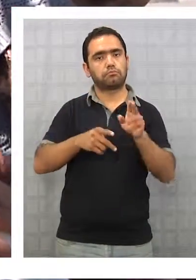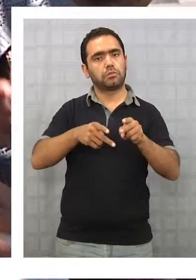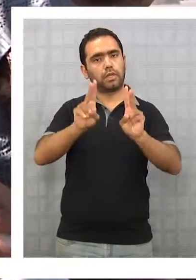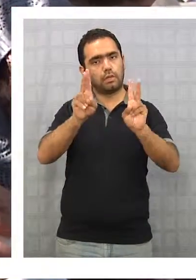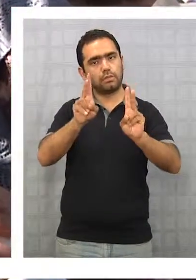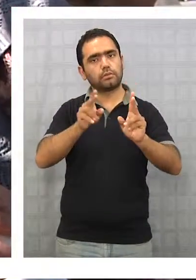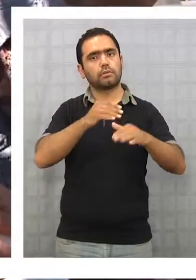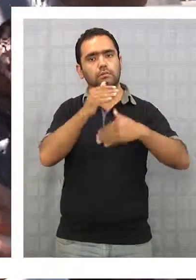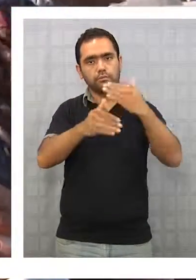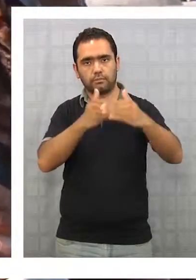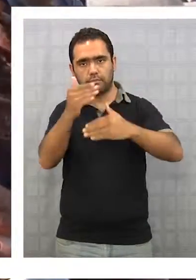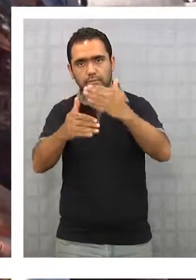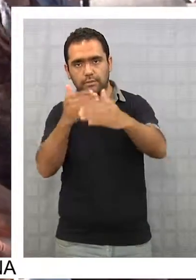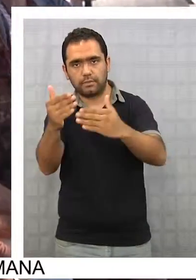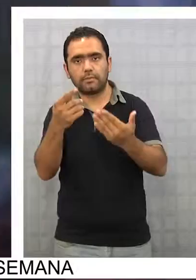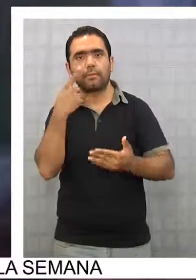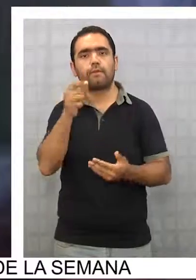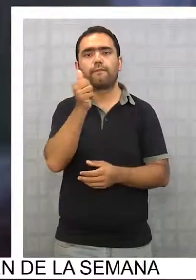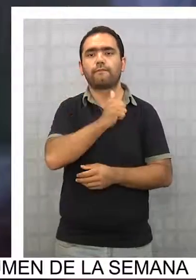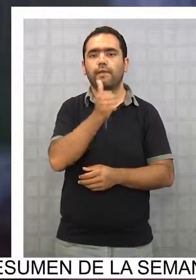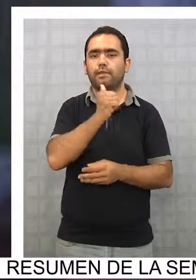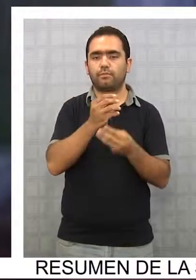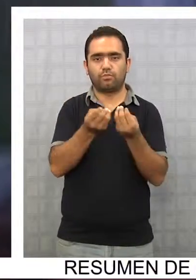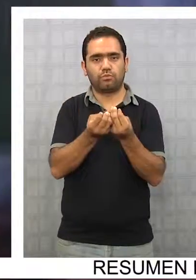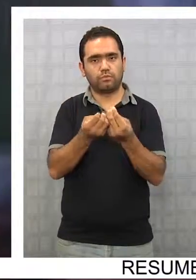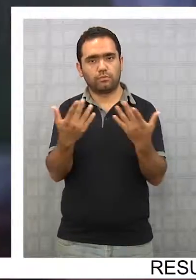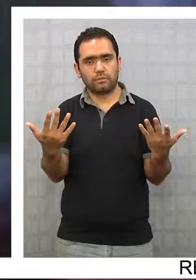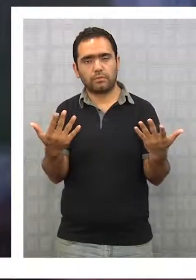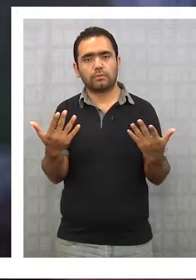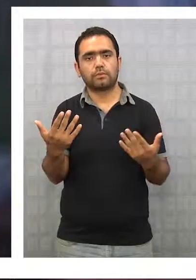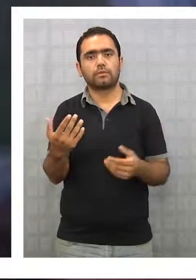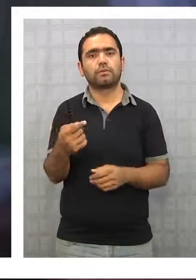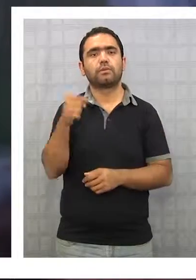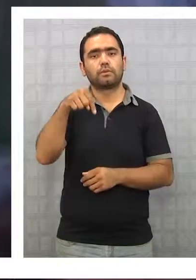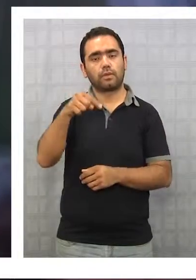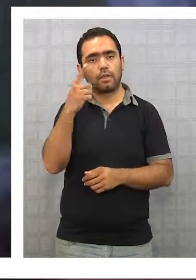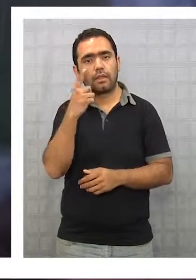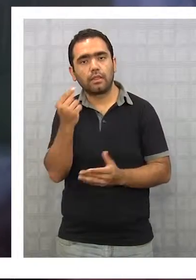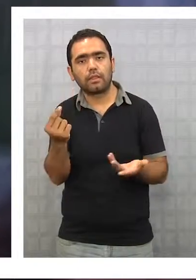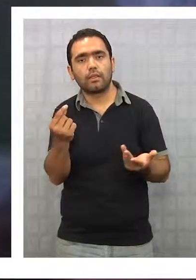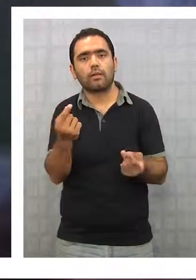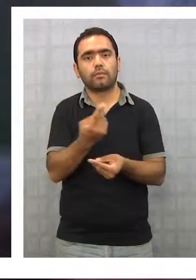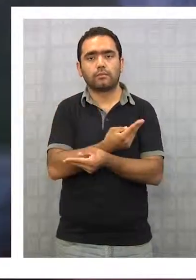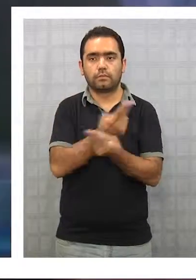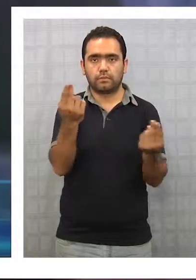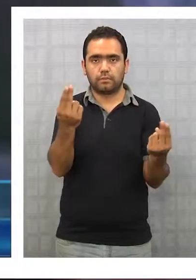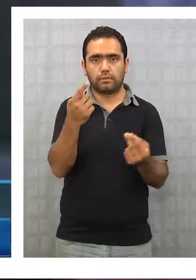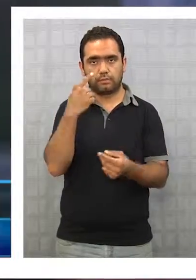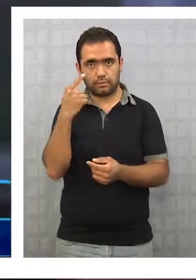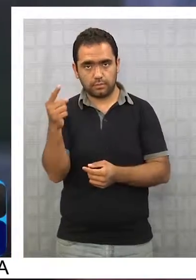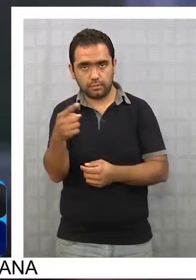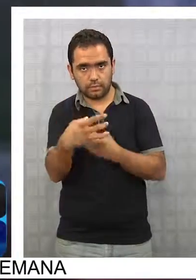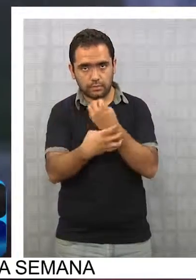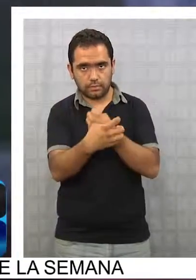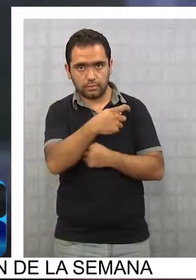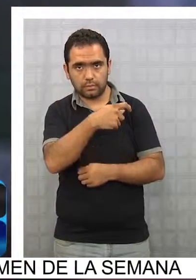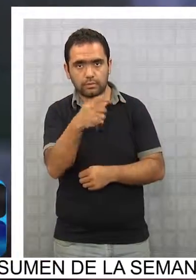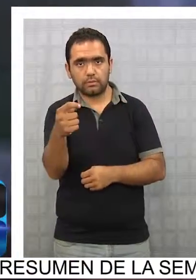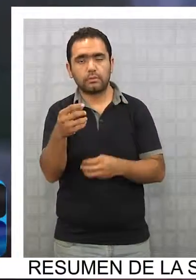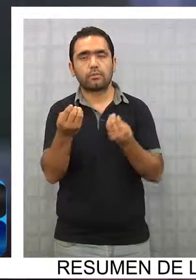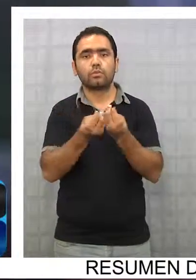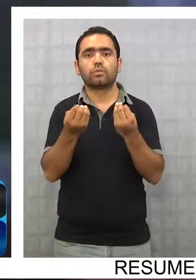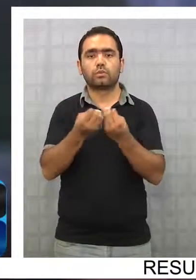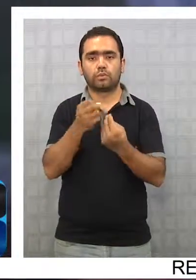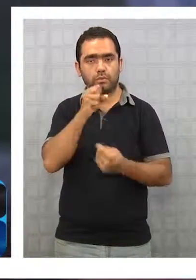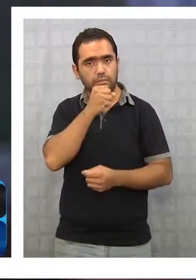personas, pero aún queda por hacer. Hoy día la población, se nota en región de Tarapacá, una mayor cantidad de